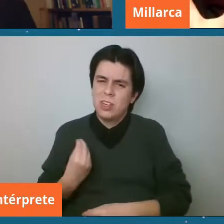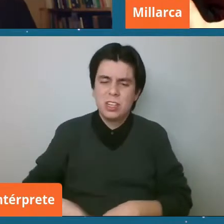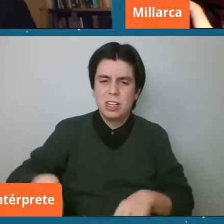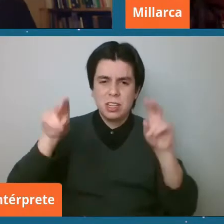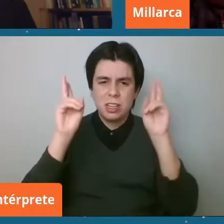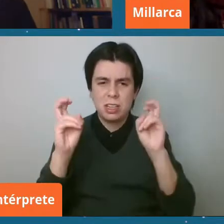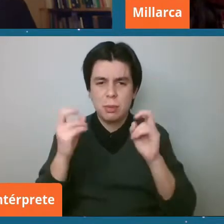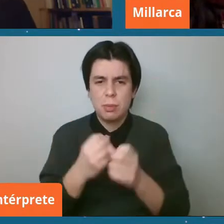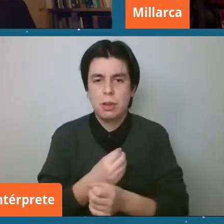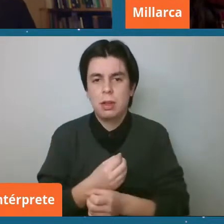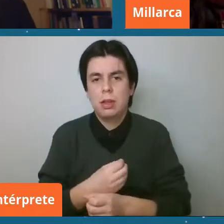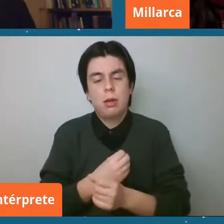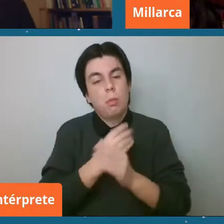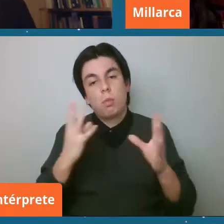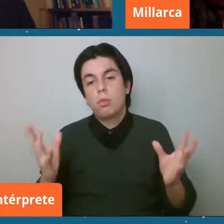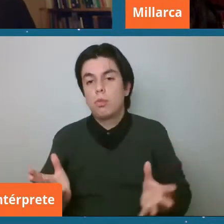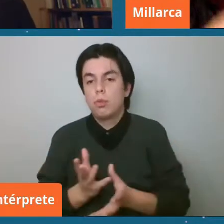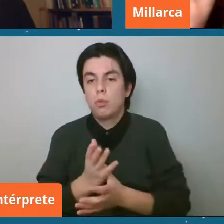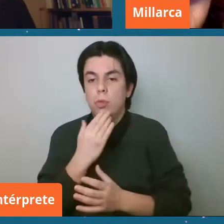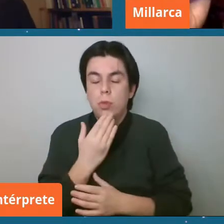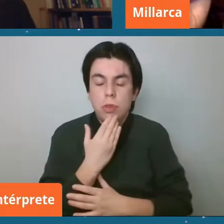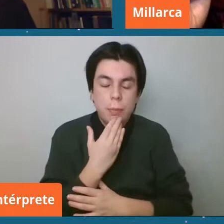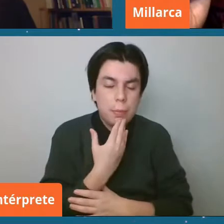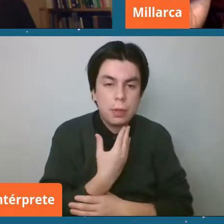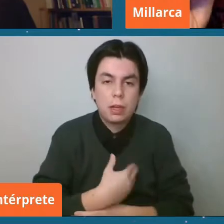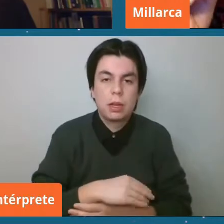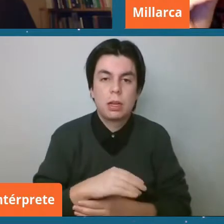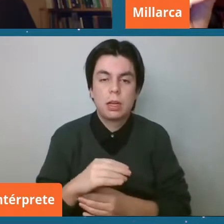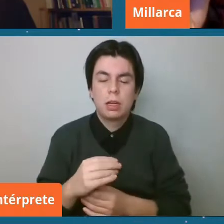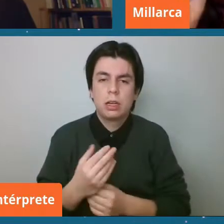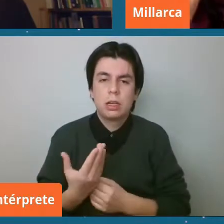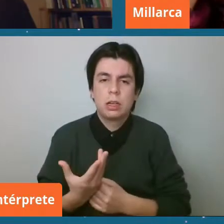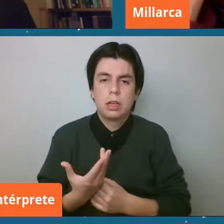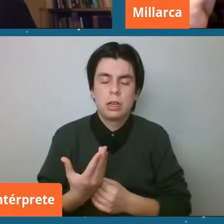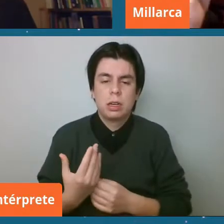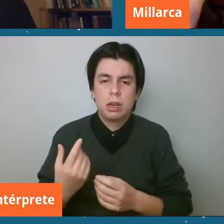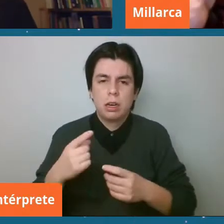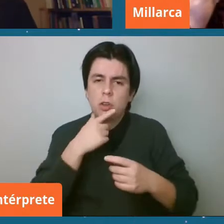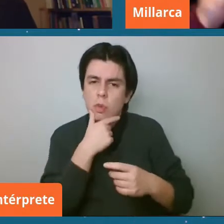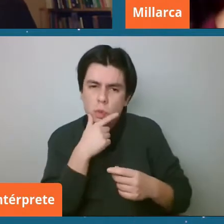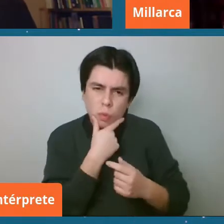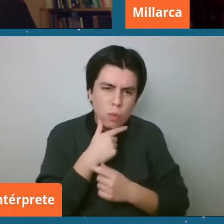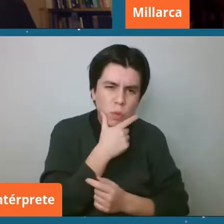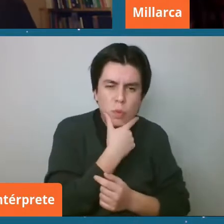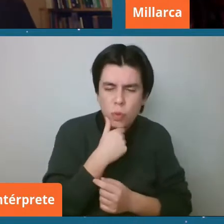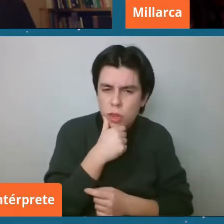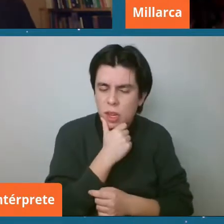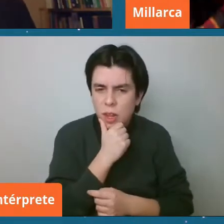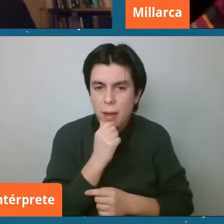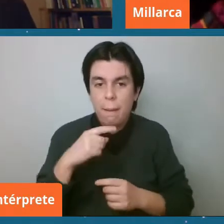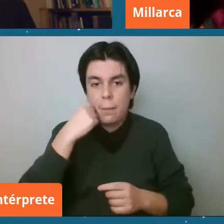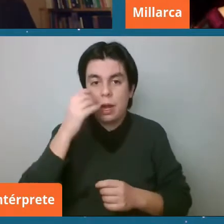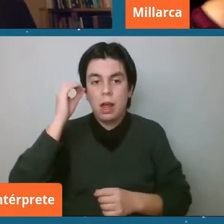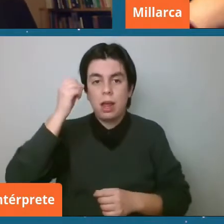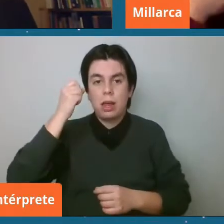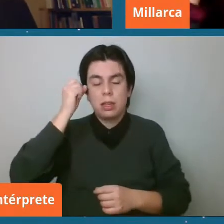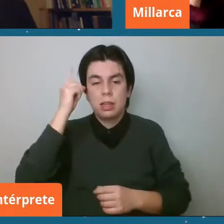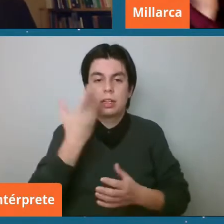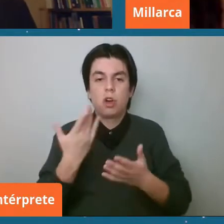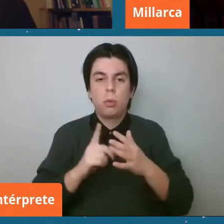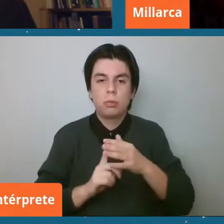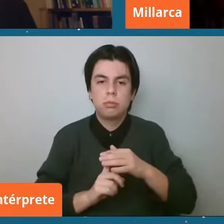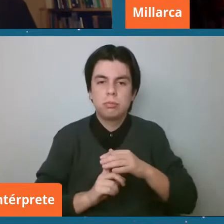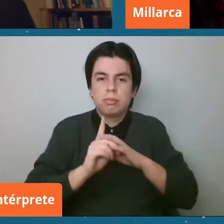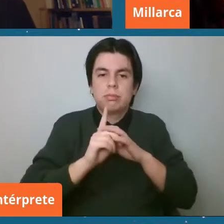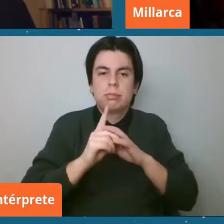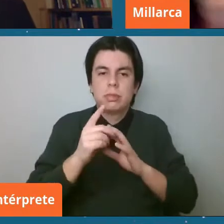con muchos todavía cuestionamientos están muy asociados por ejemplo a entender el origen de la vida que es algo así como que uno